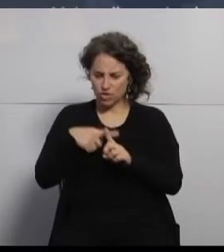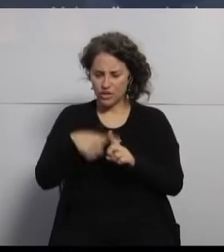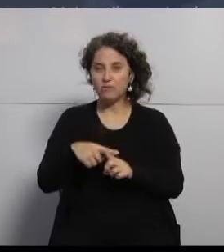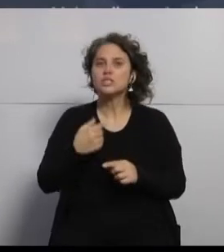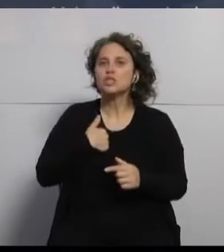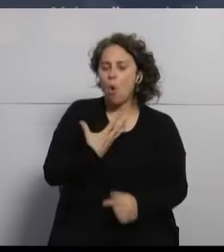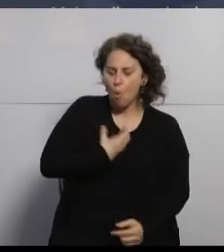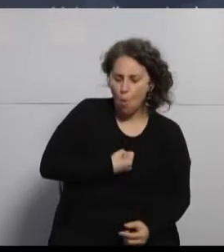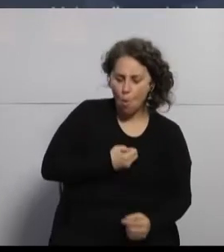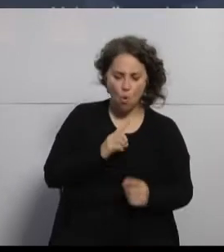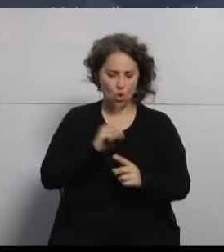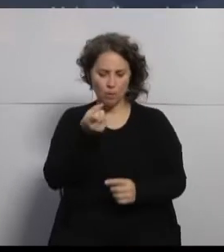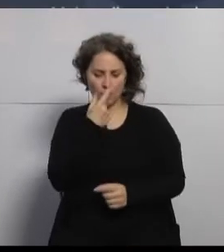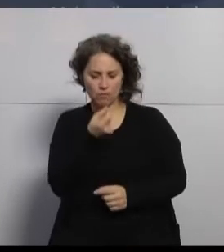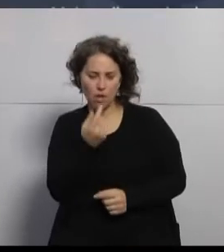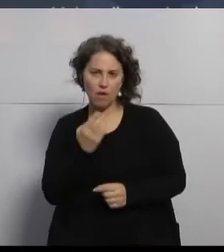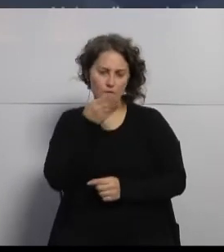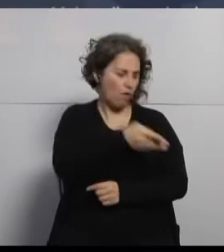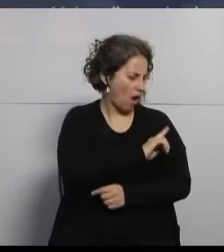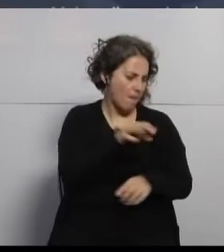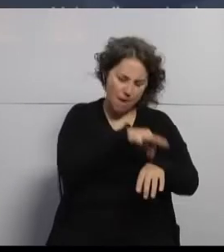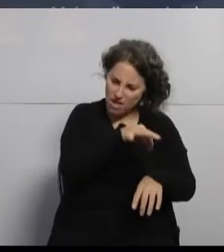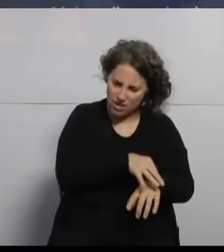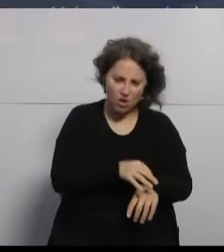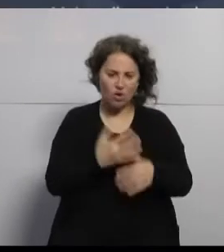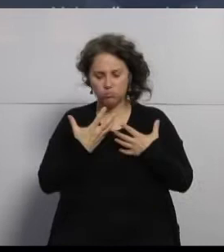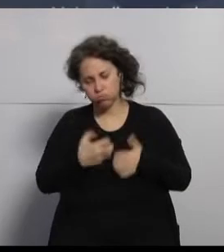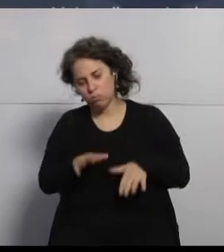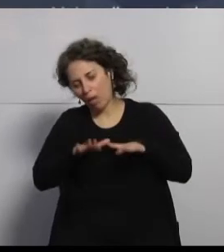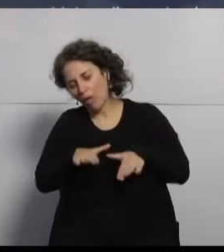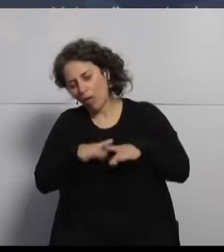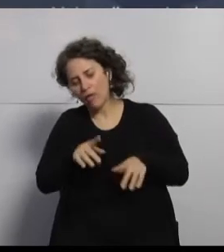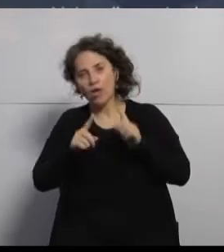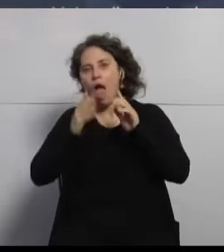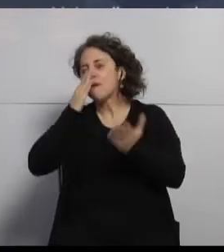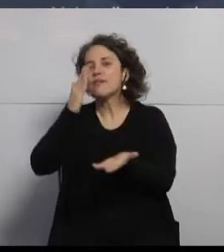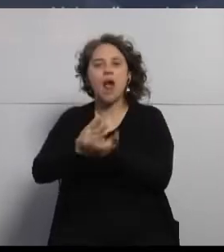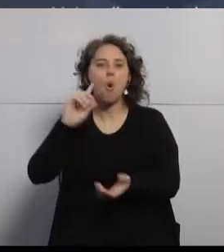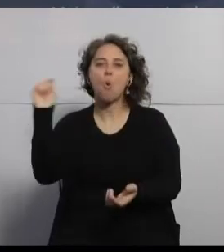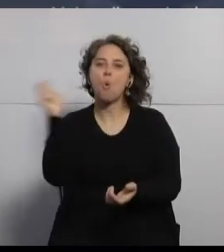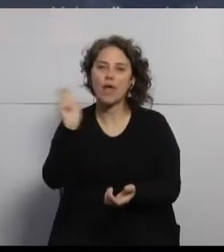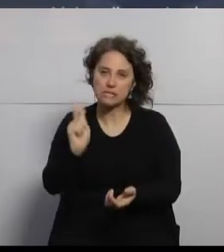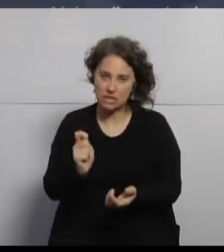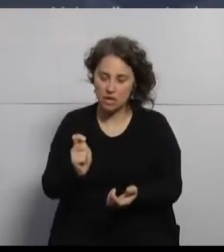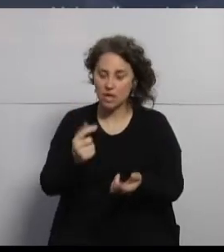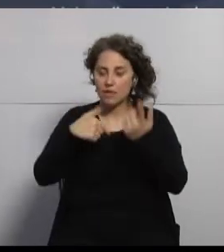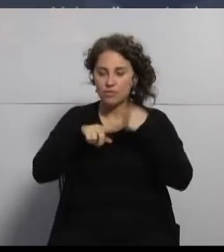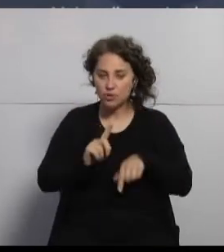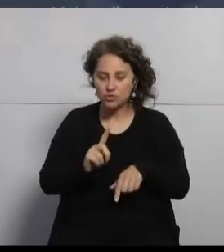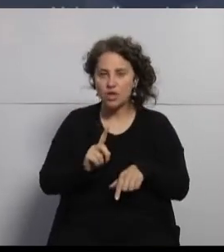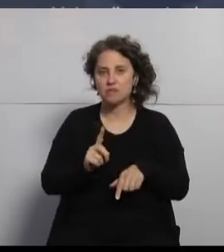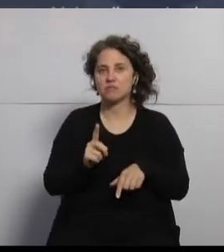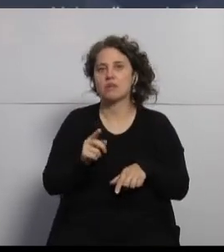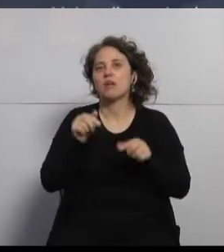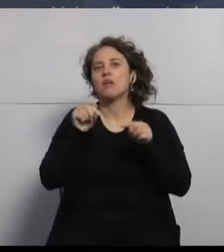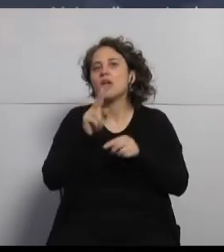no voy a la cita, me dejo deteriorar y probablemente requiera un acceso a urgencias, ¿no? El uso de servicios de atención médica,